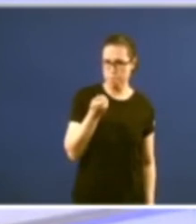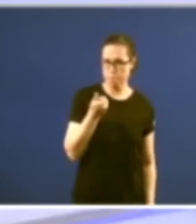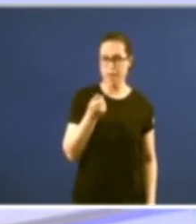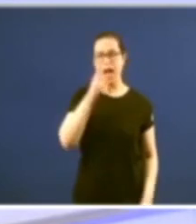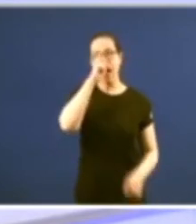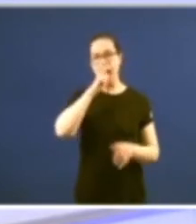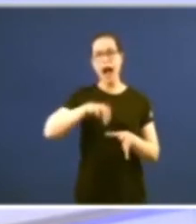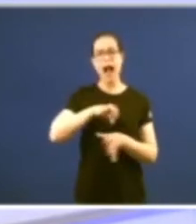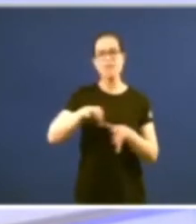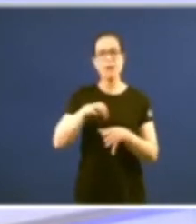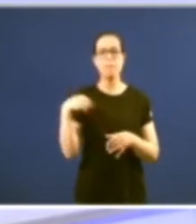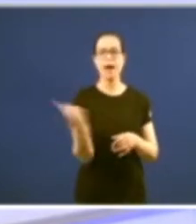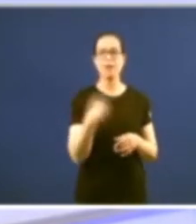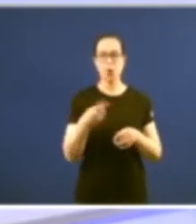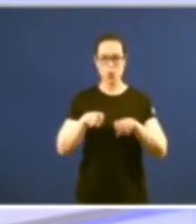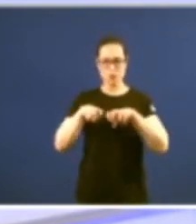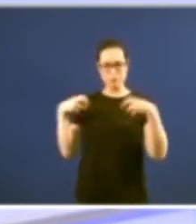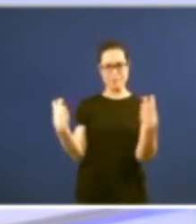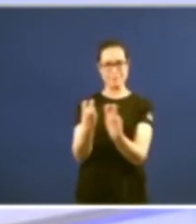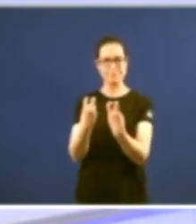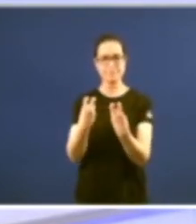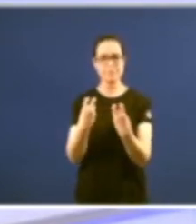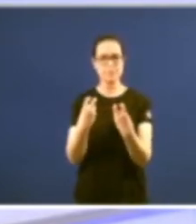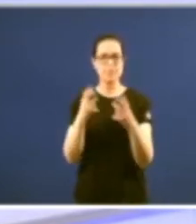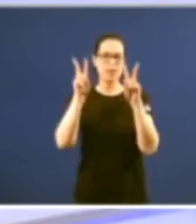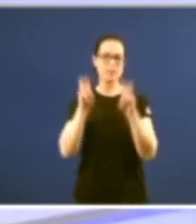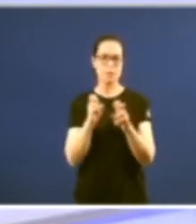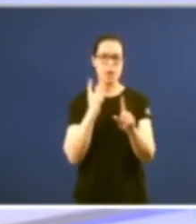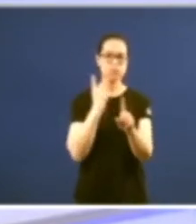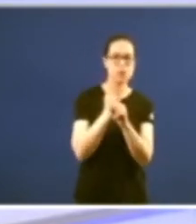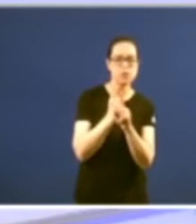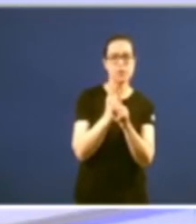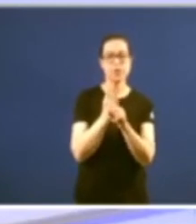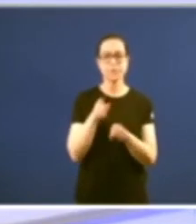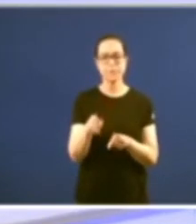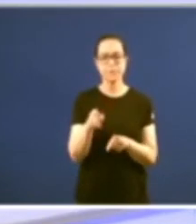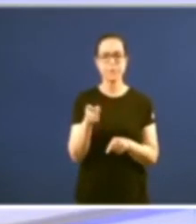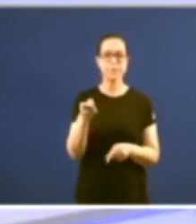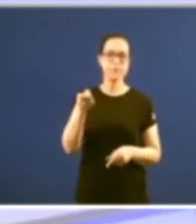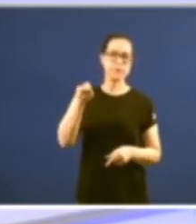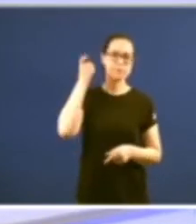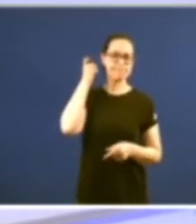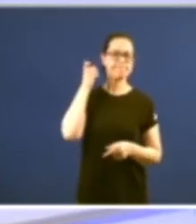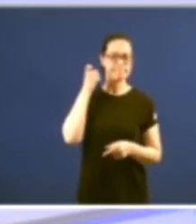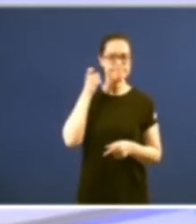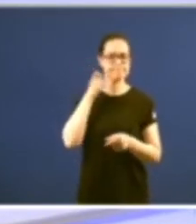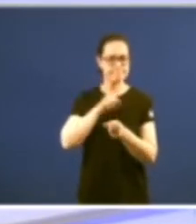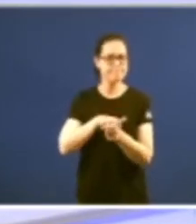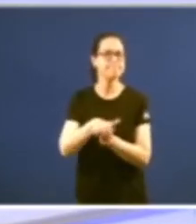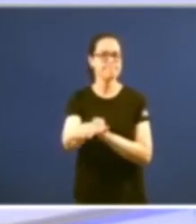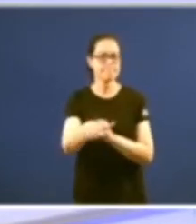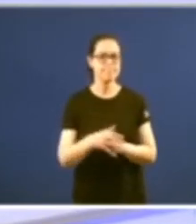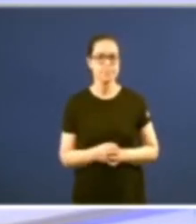todos que Clavero Arevalo quixo sacar adiante fronte a oposición de xúnio unha pequenísima parte dos seus propios militantes galegos